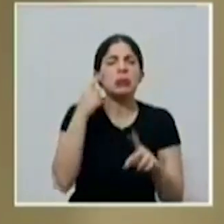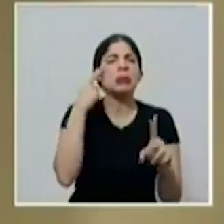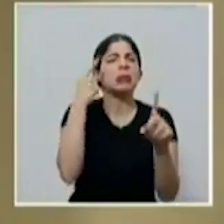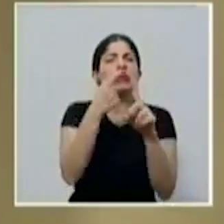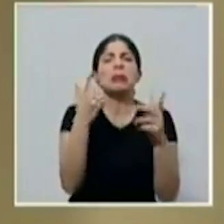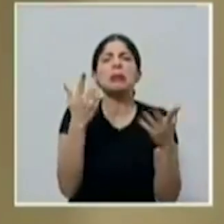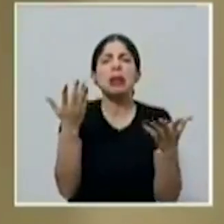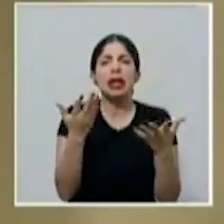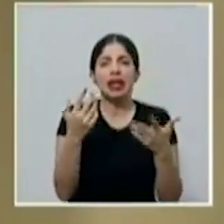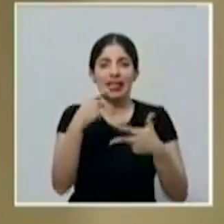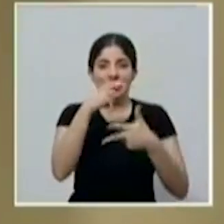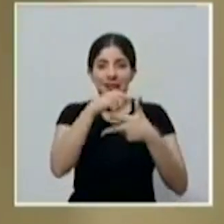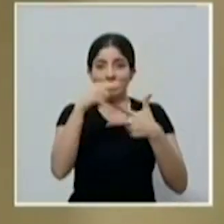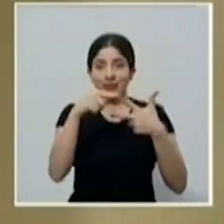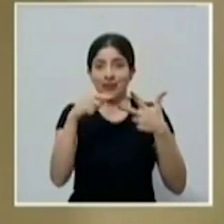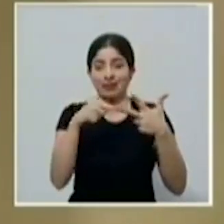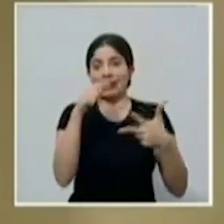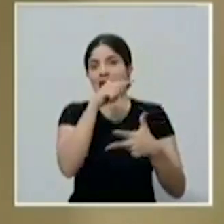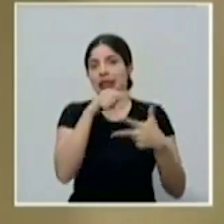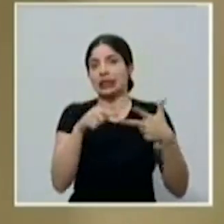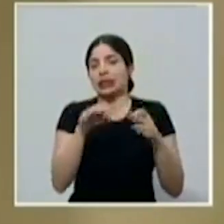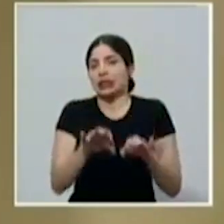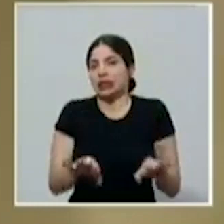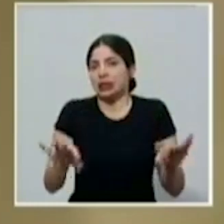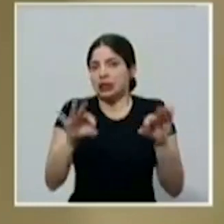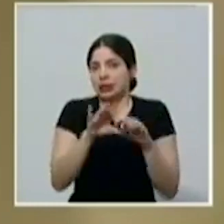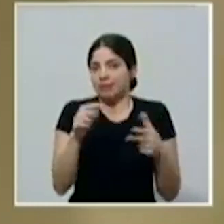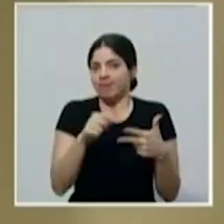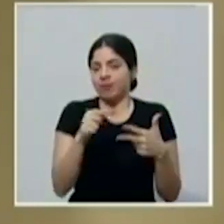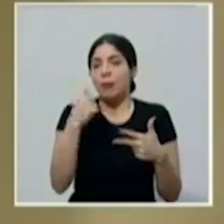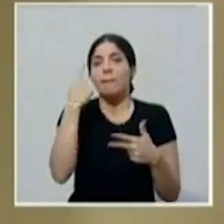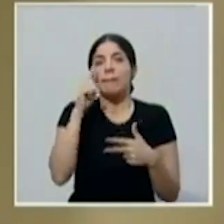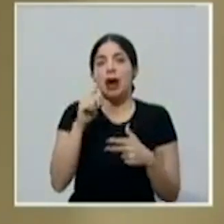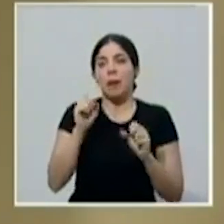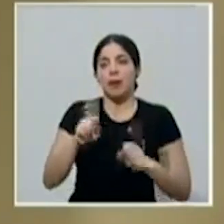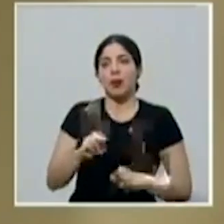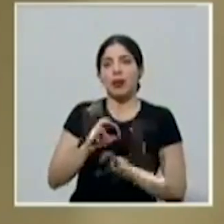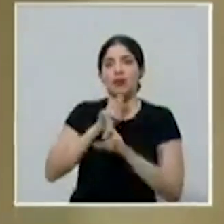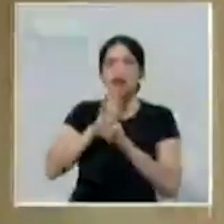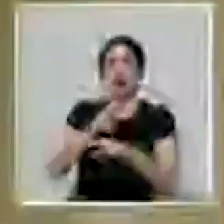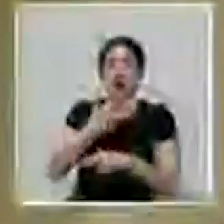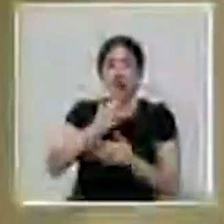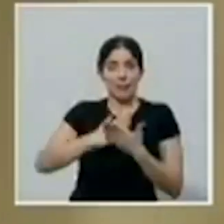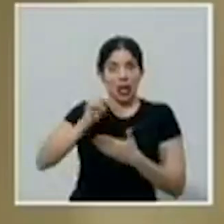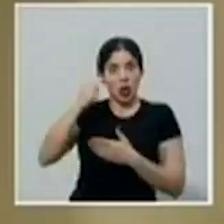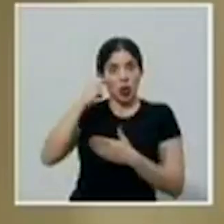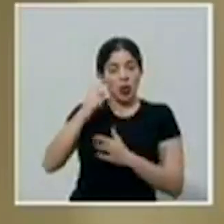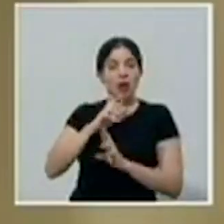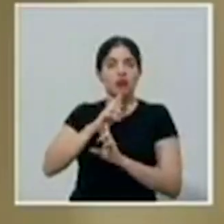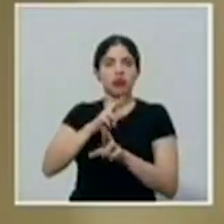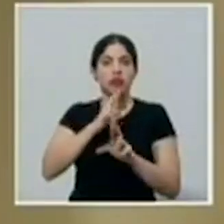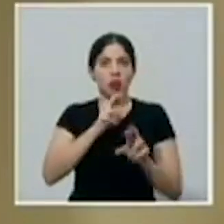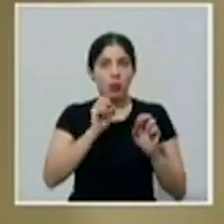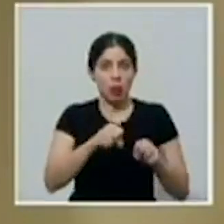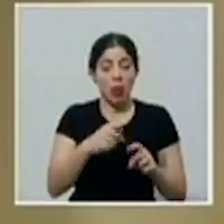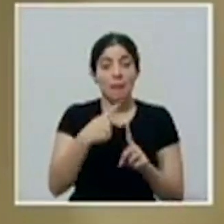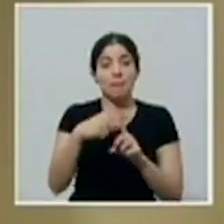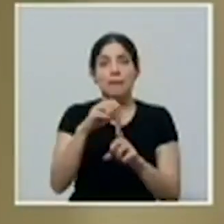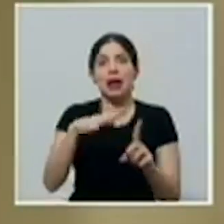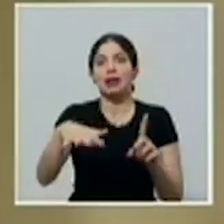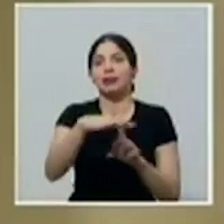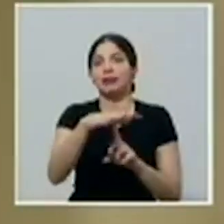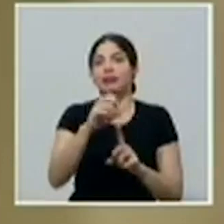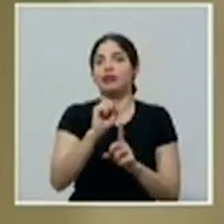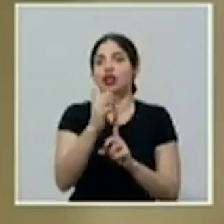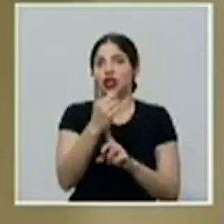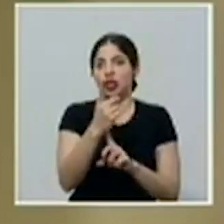estos ejes que van a ser fundamentales para las respuestas que tendrá el mismo gobierno y que tendrá la sociedad costarricense